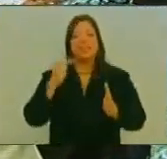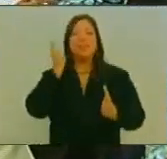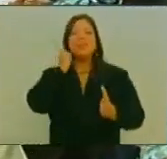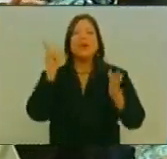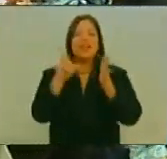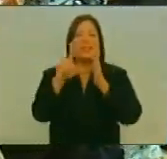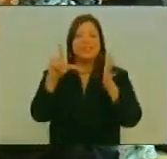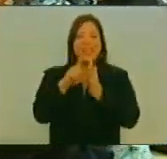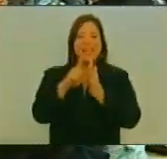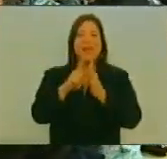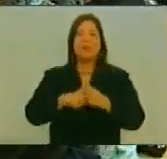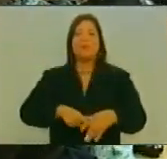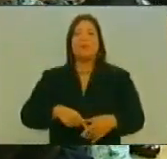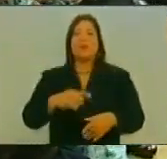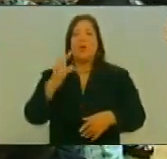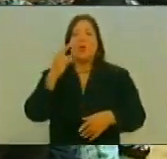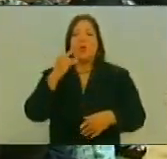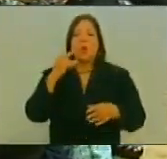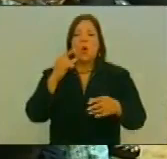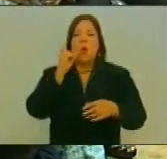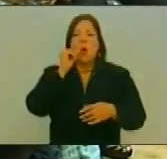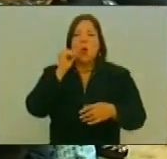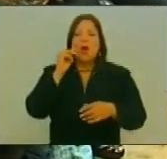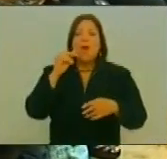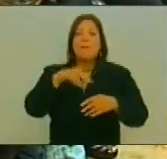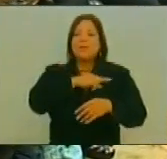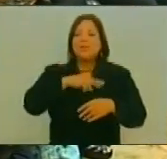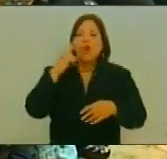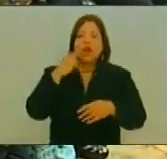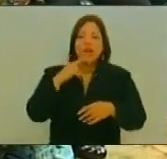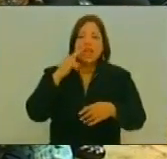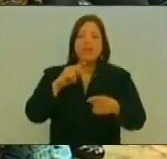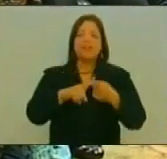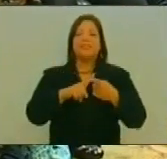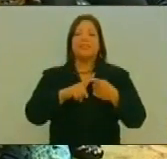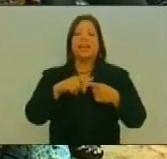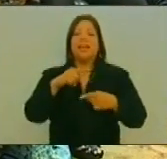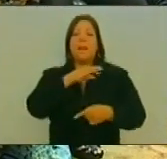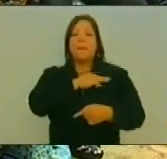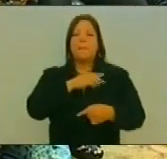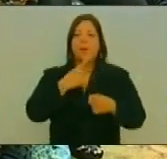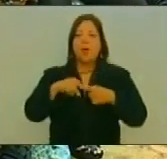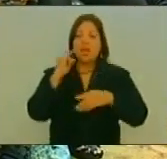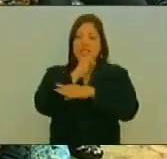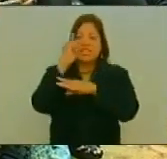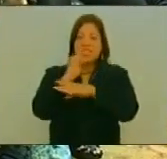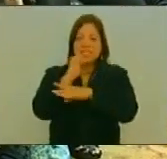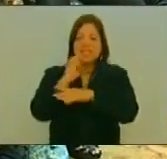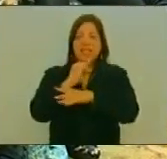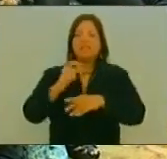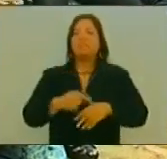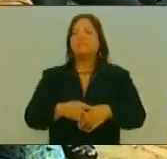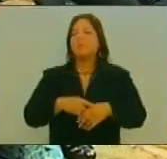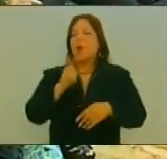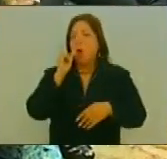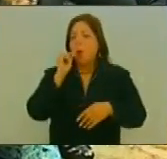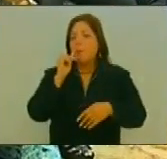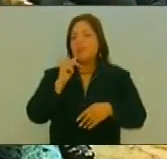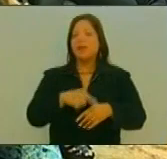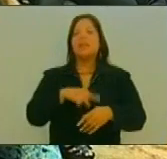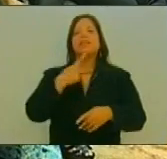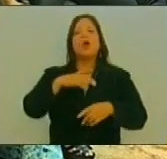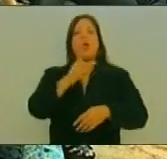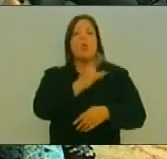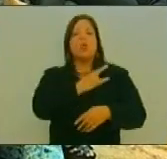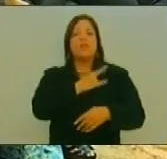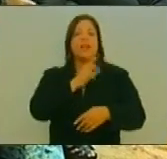Media A Clemente Guayua De La Misión Rivas A Richard Delgado Del INSE A José Ruiz Profesor De